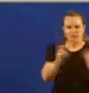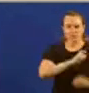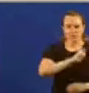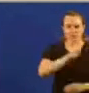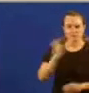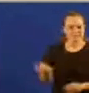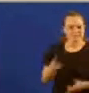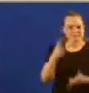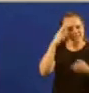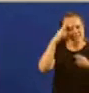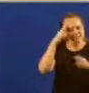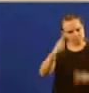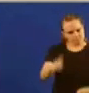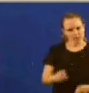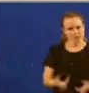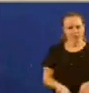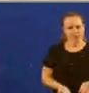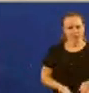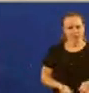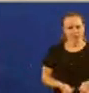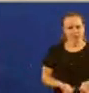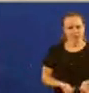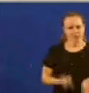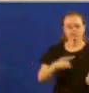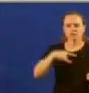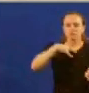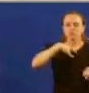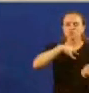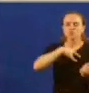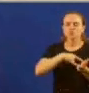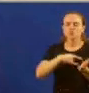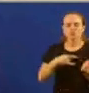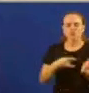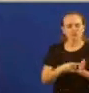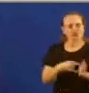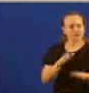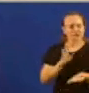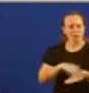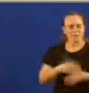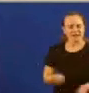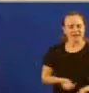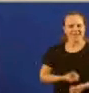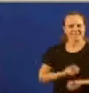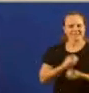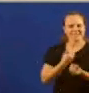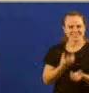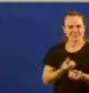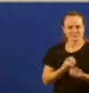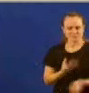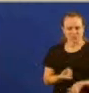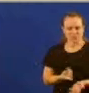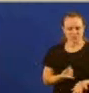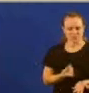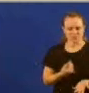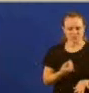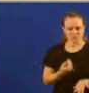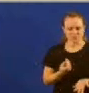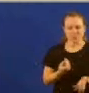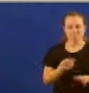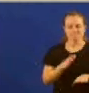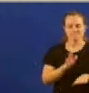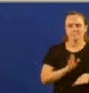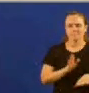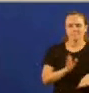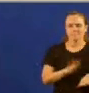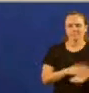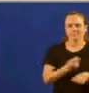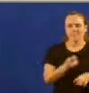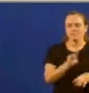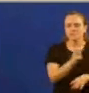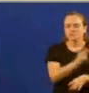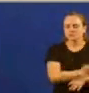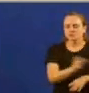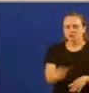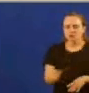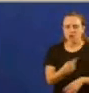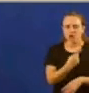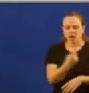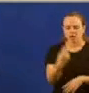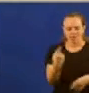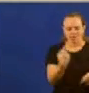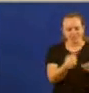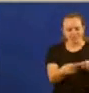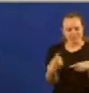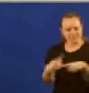incluída a nosa, un proxecto no que pode expresarse plenamente a nosa personalidade diferenciada, compartindo de xeito